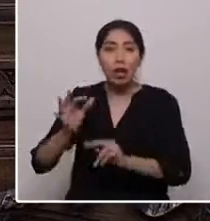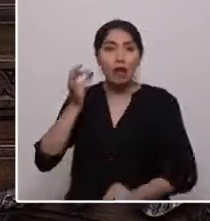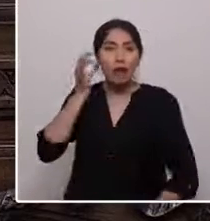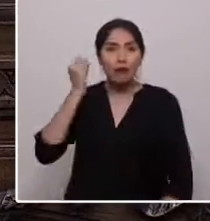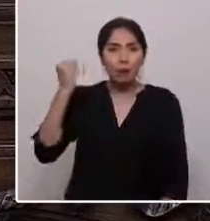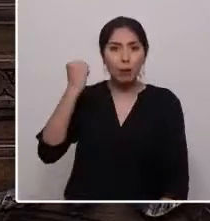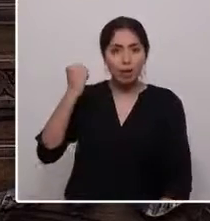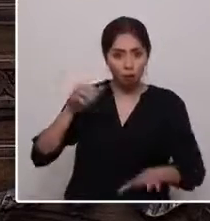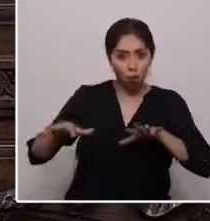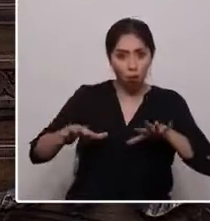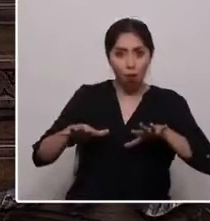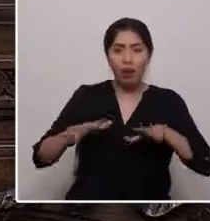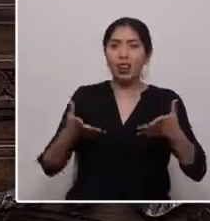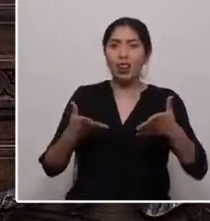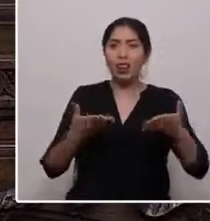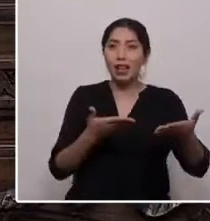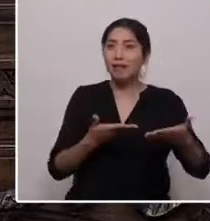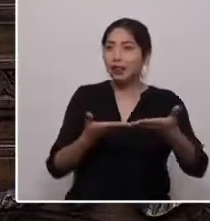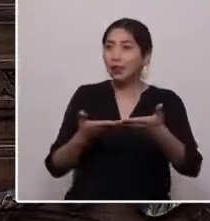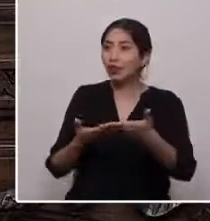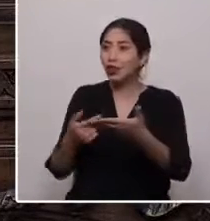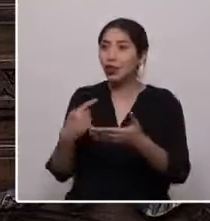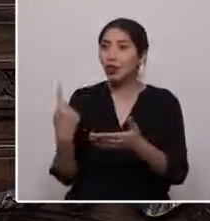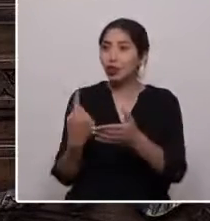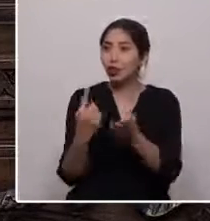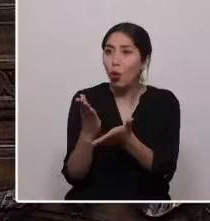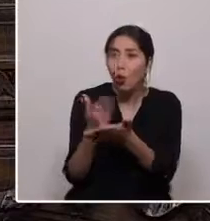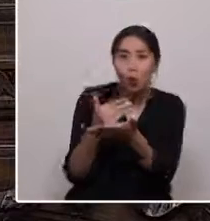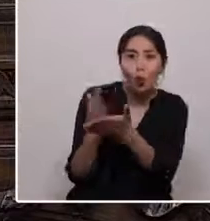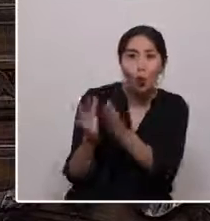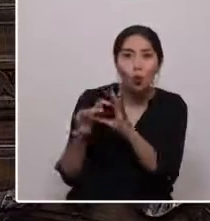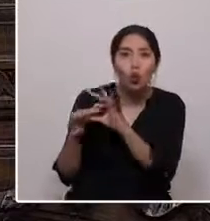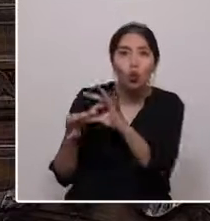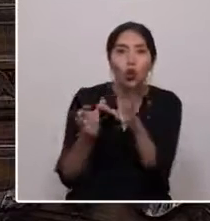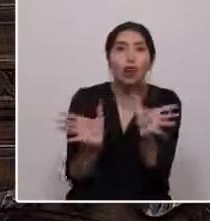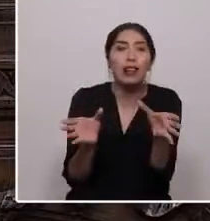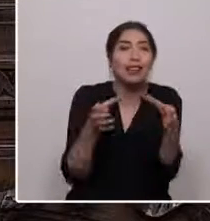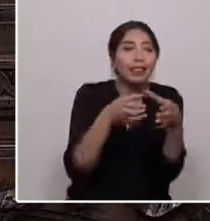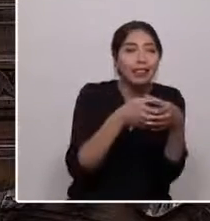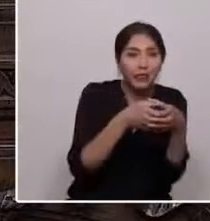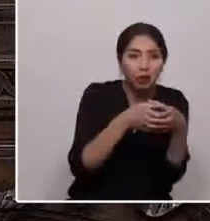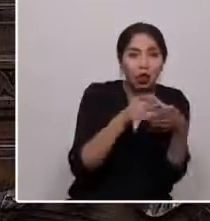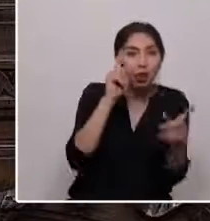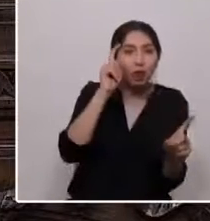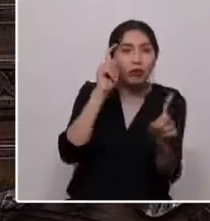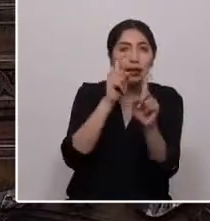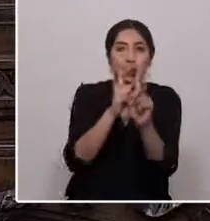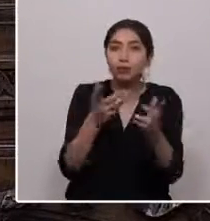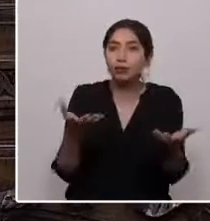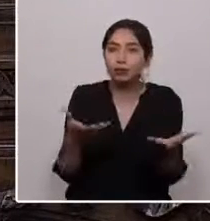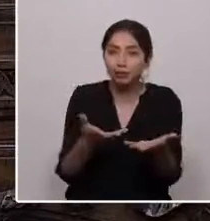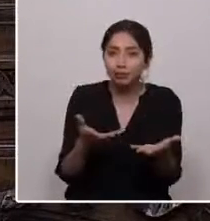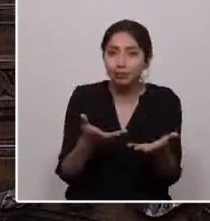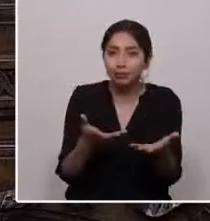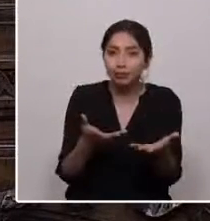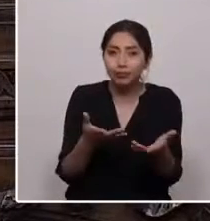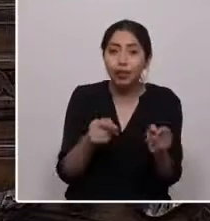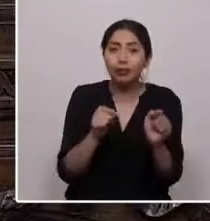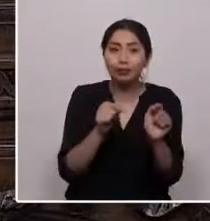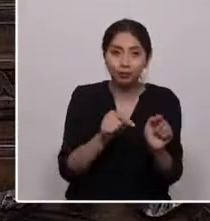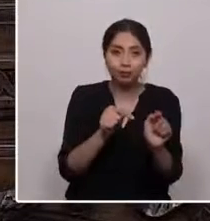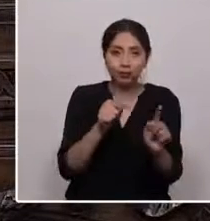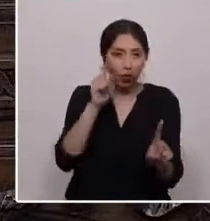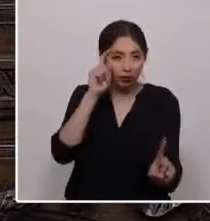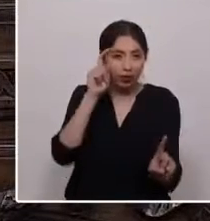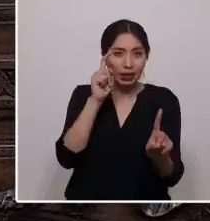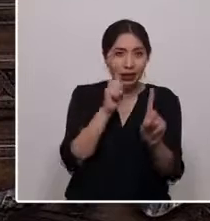invitación a articularnos como sujetas colectivos para ese fin y ser